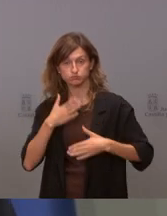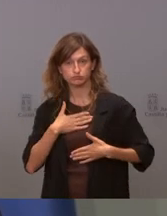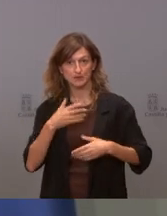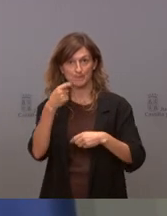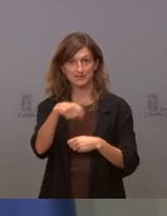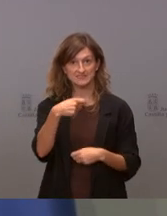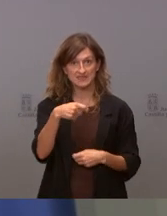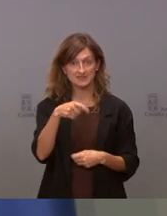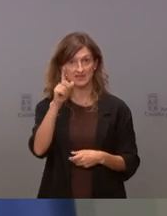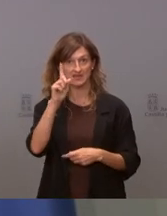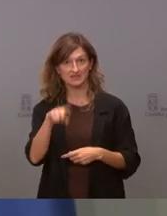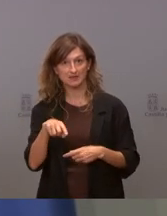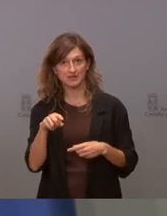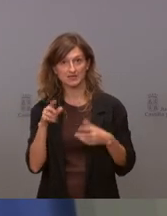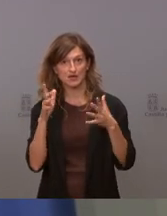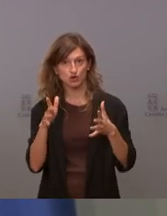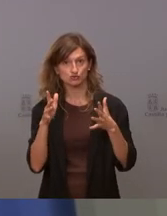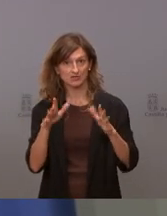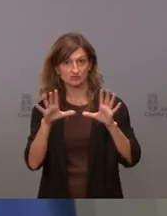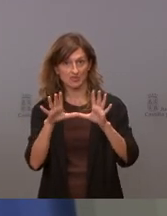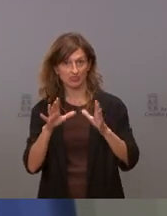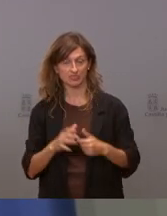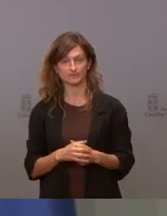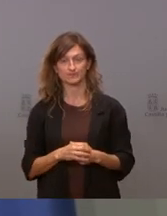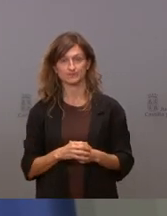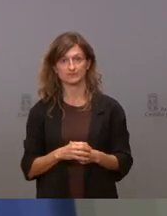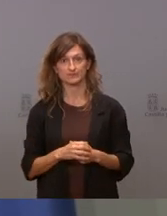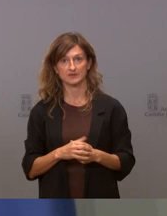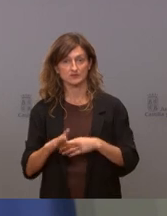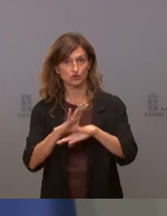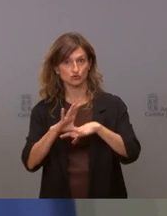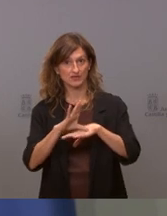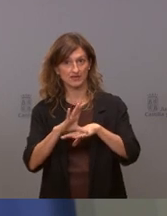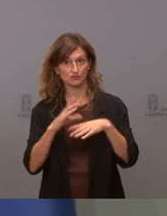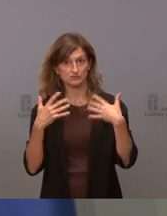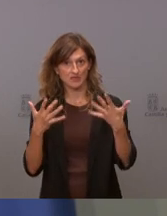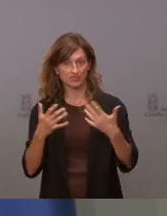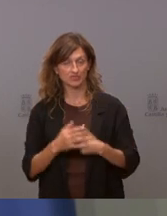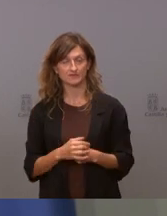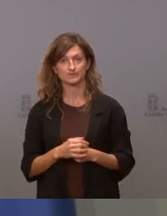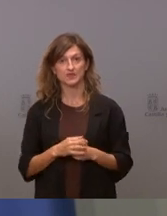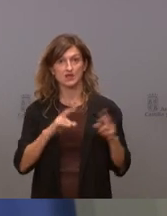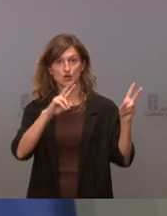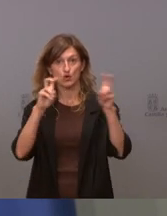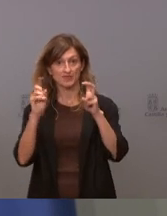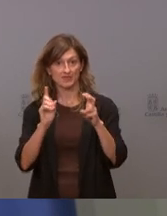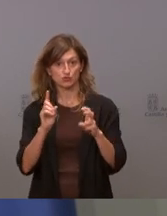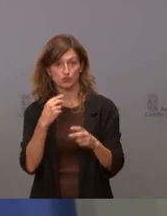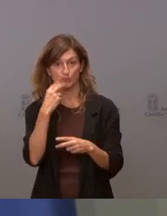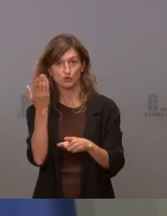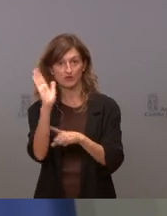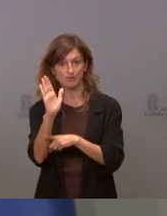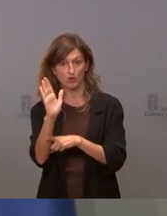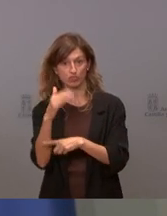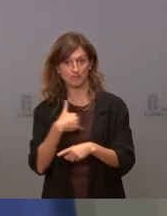presidente y los diez consejeros. Pero yo creo que esto no es ninguna novedad. Yo siempre he hablado aquí como portavoz del Gobierno. No